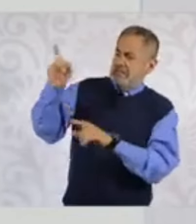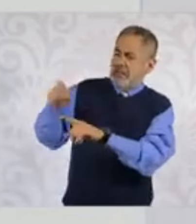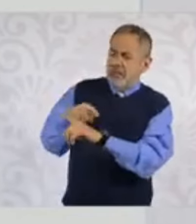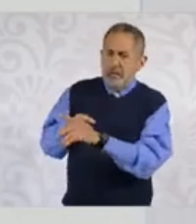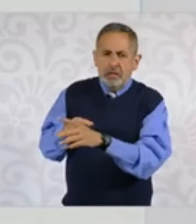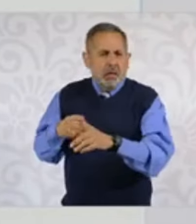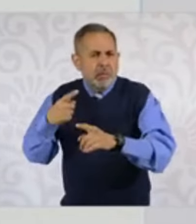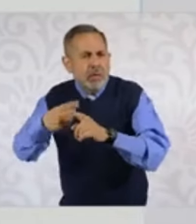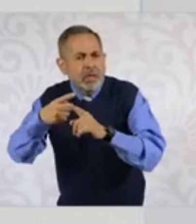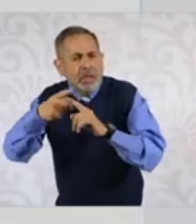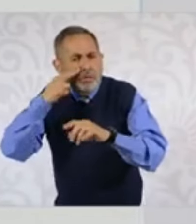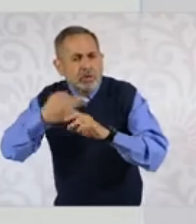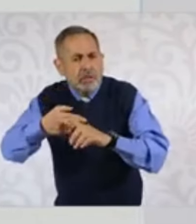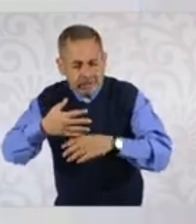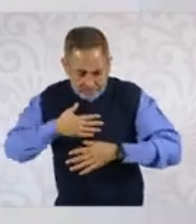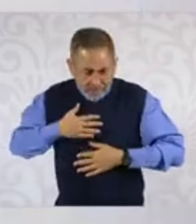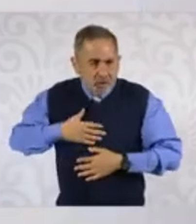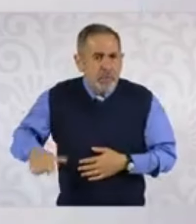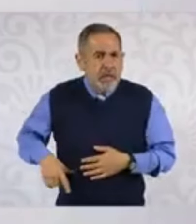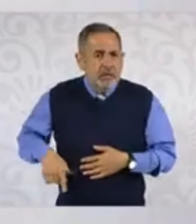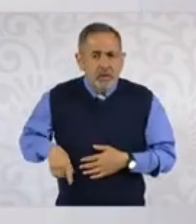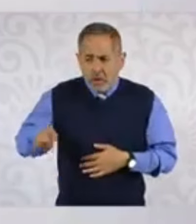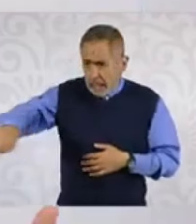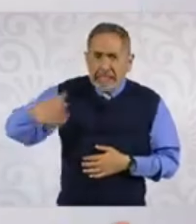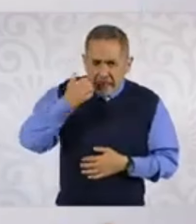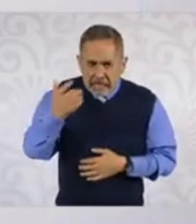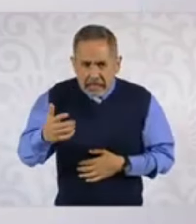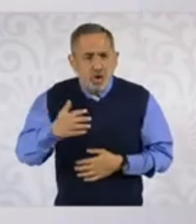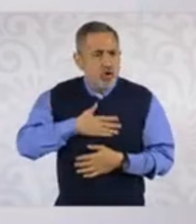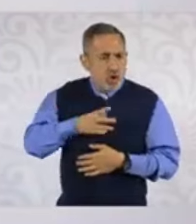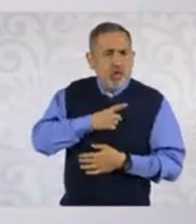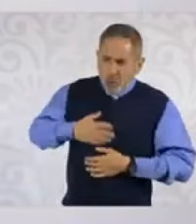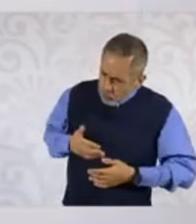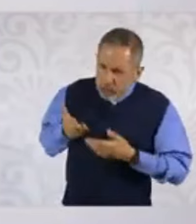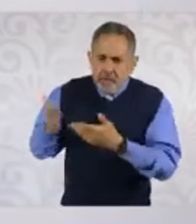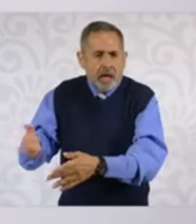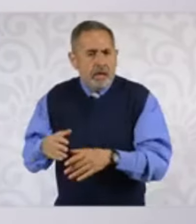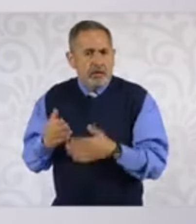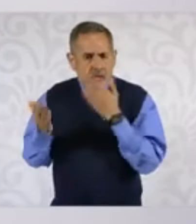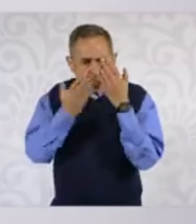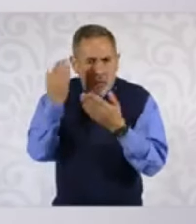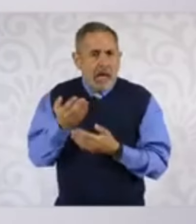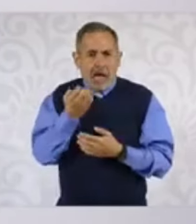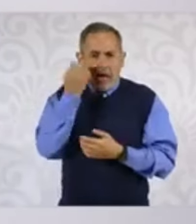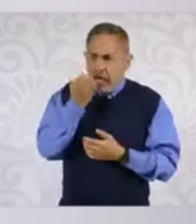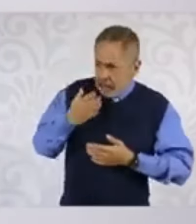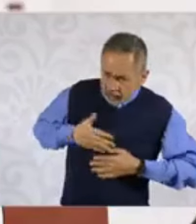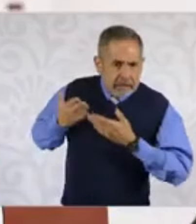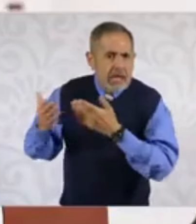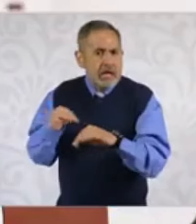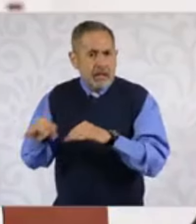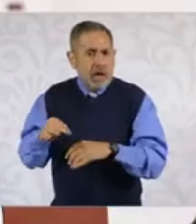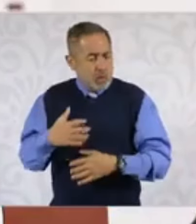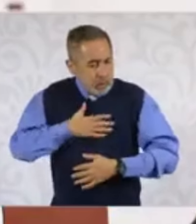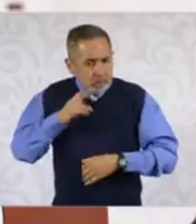aquellos que ya hayan regresado del retiro, por ejemplo, aquellos que ya han escuchado así fácil lo del IMSS-Bienestar.